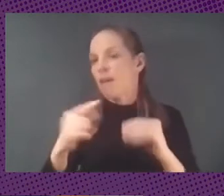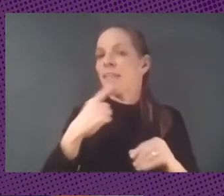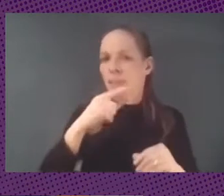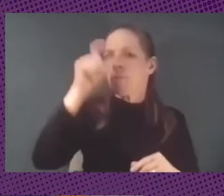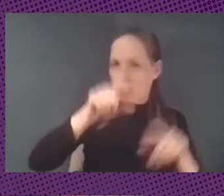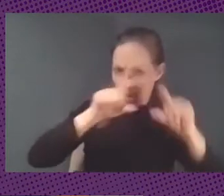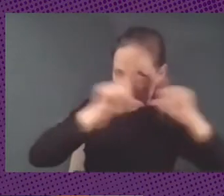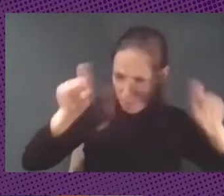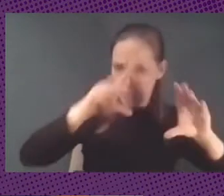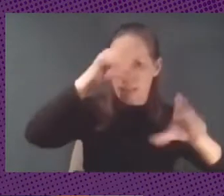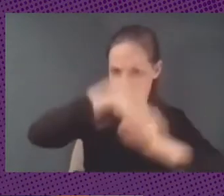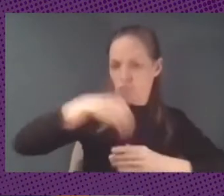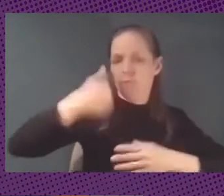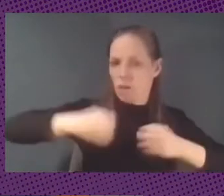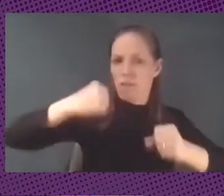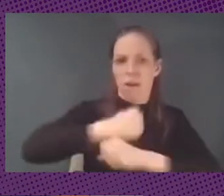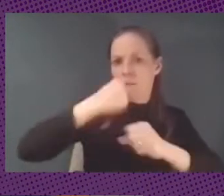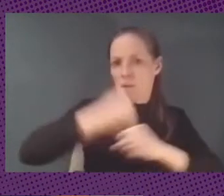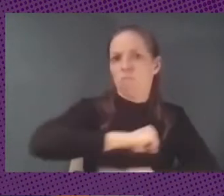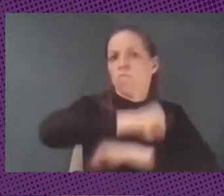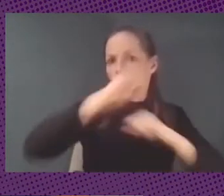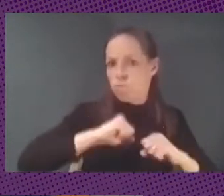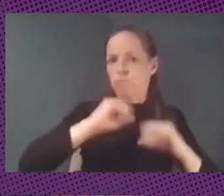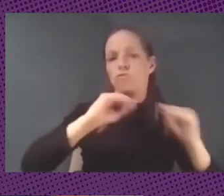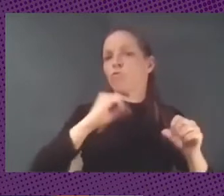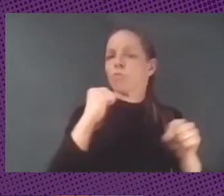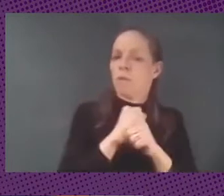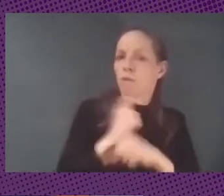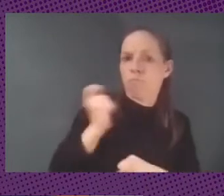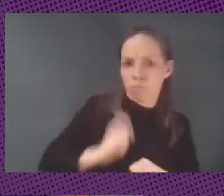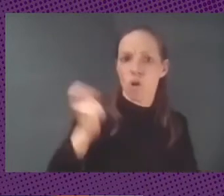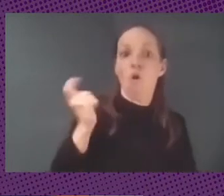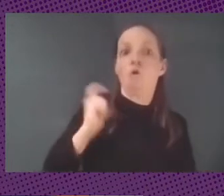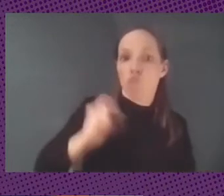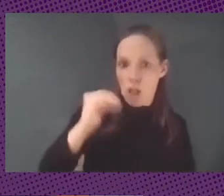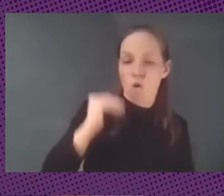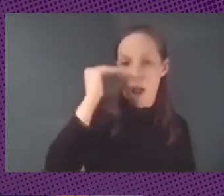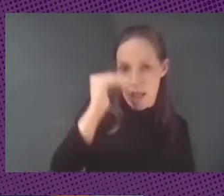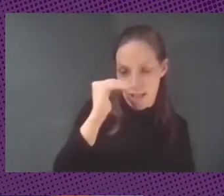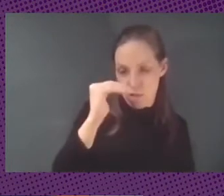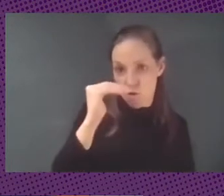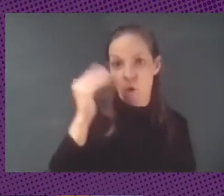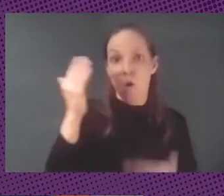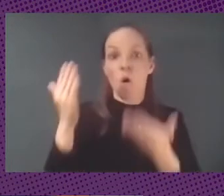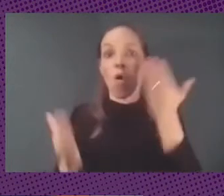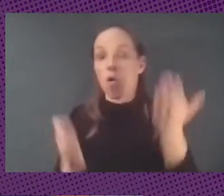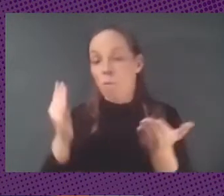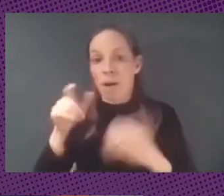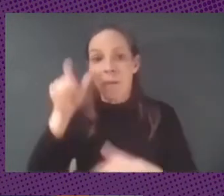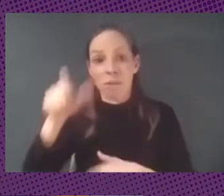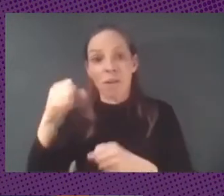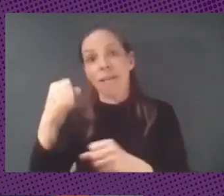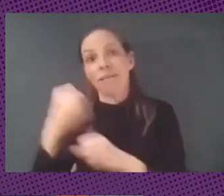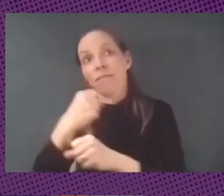empresa el que forma parte de una profesión relativamente estable con sueldo alto y el trabajador que está expuesto a esos